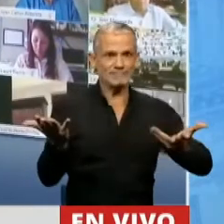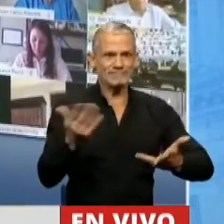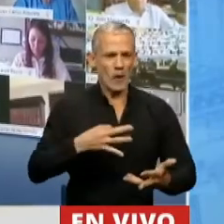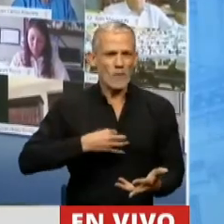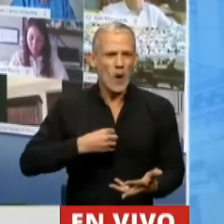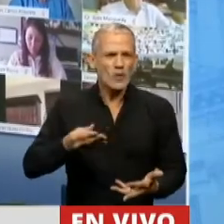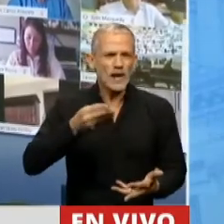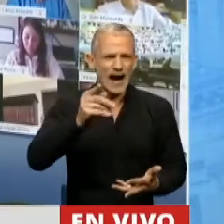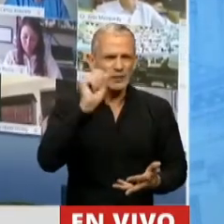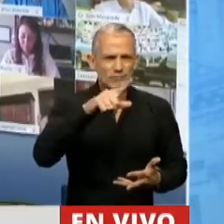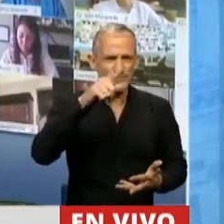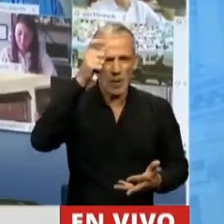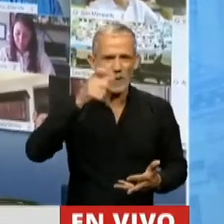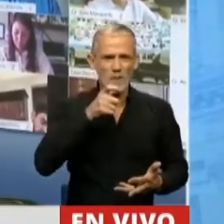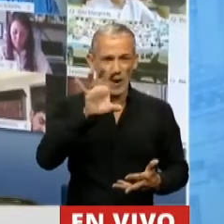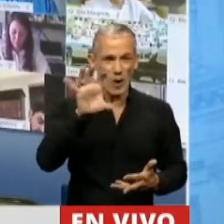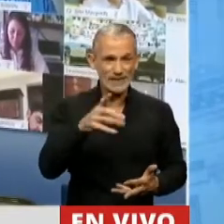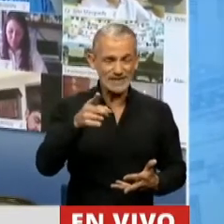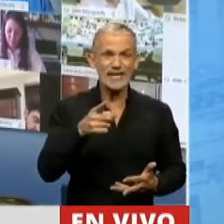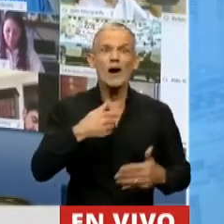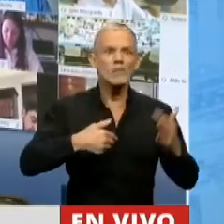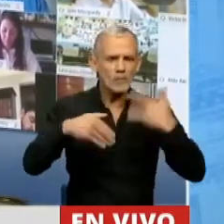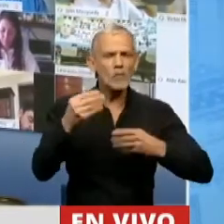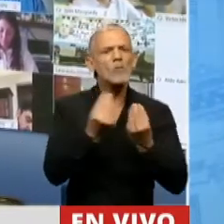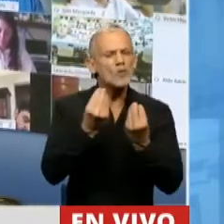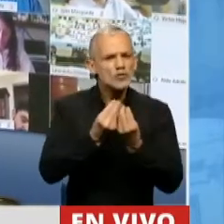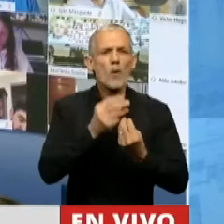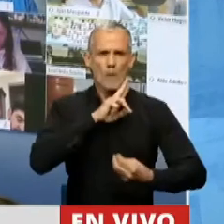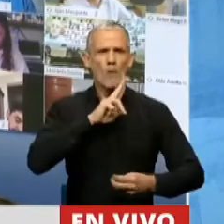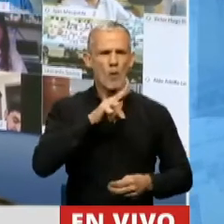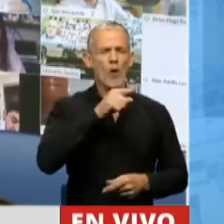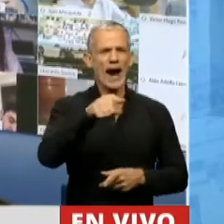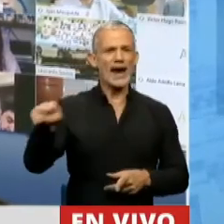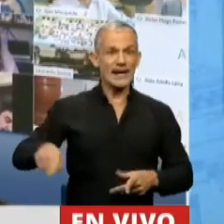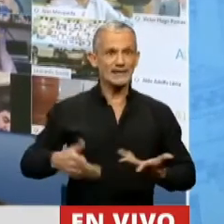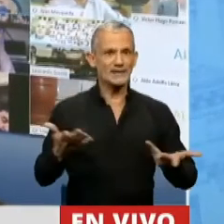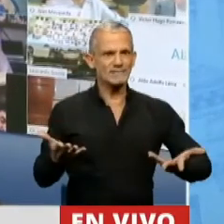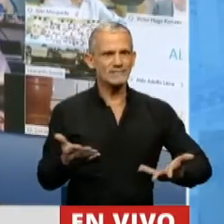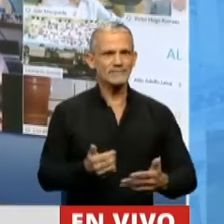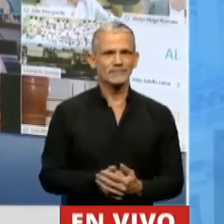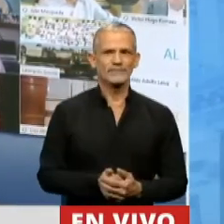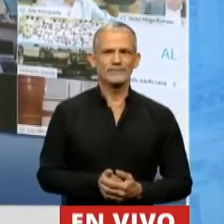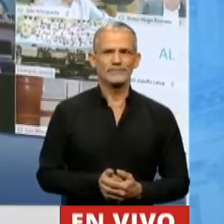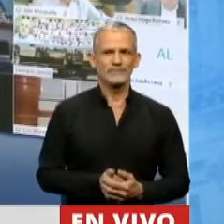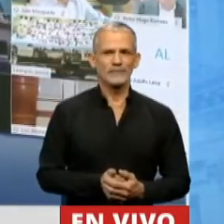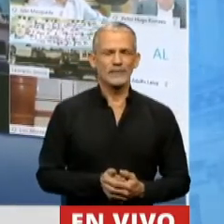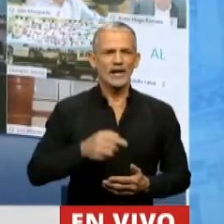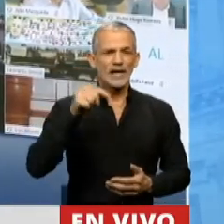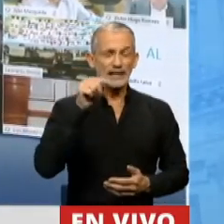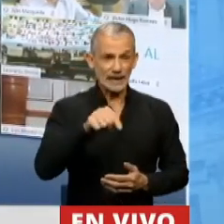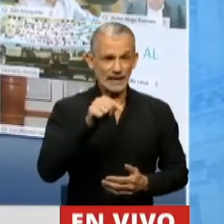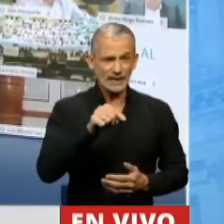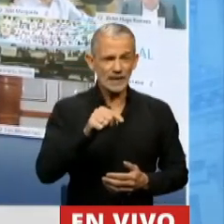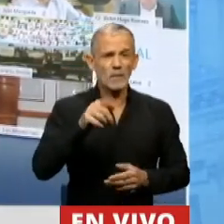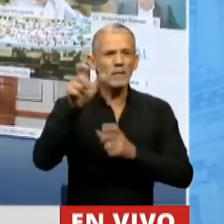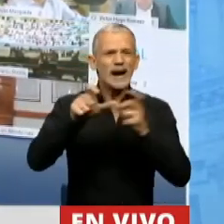voluntarios en mi provincia, muchas de ellas son mujeres. Y esta gente, este personal de